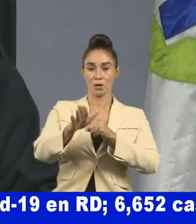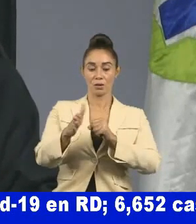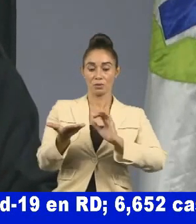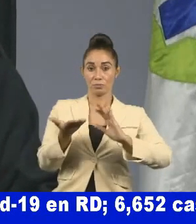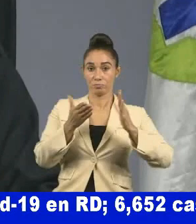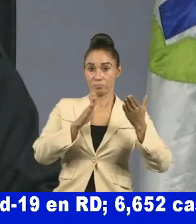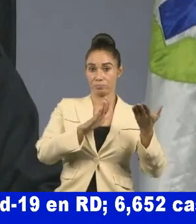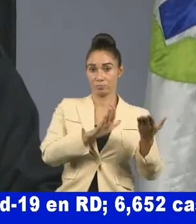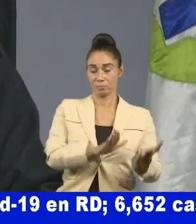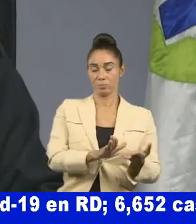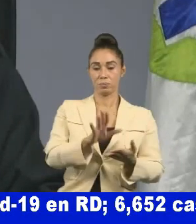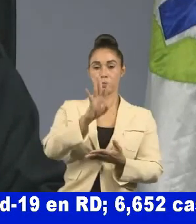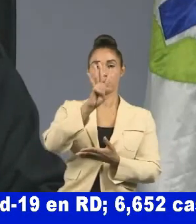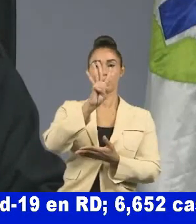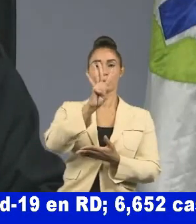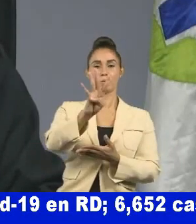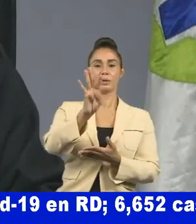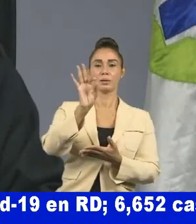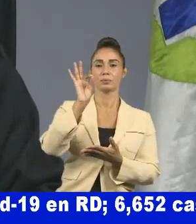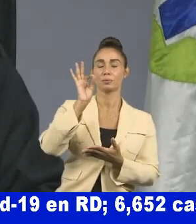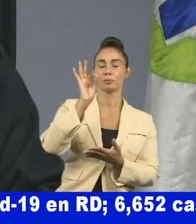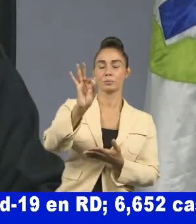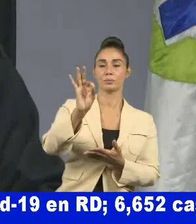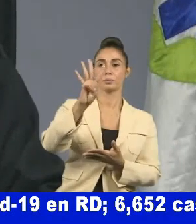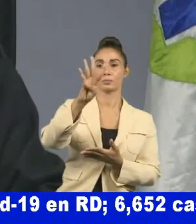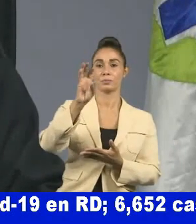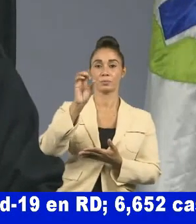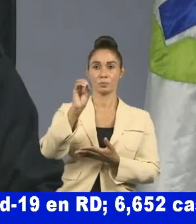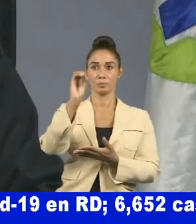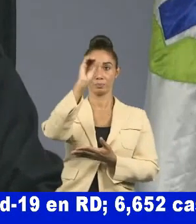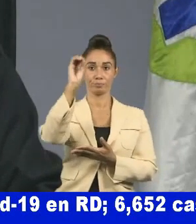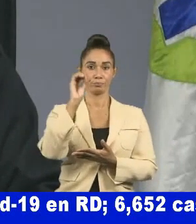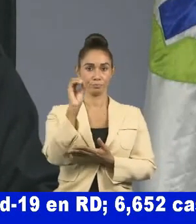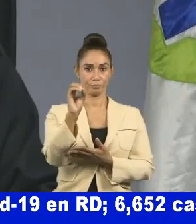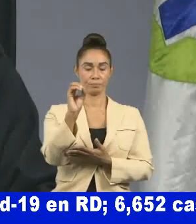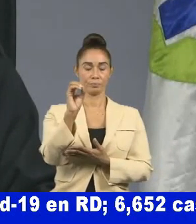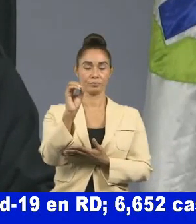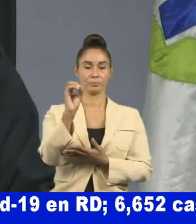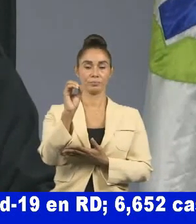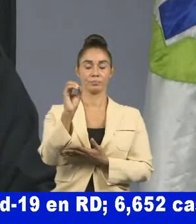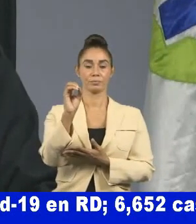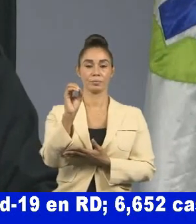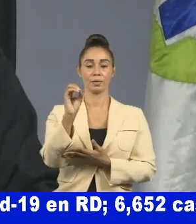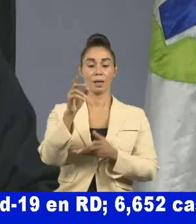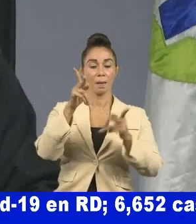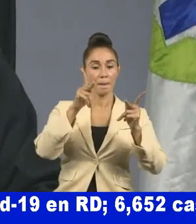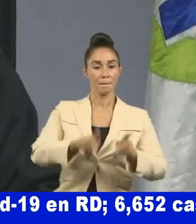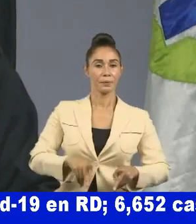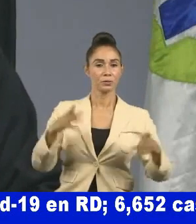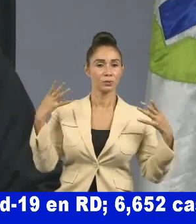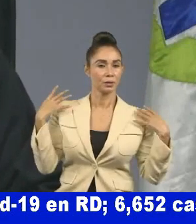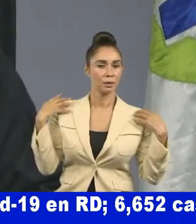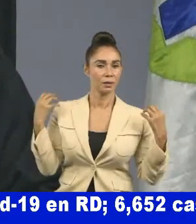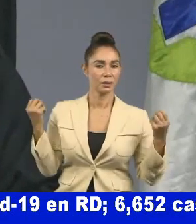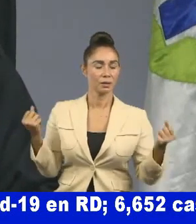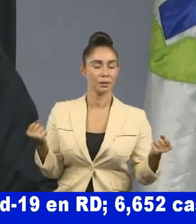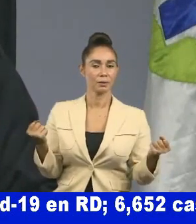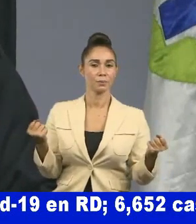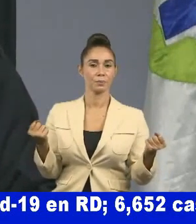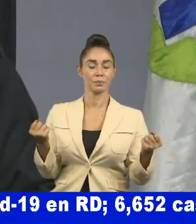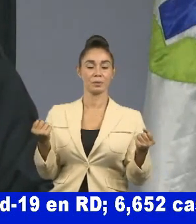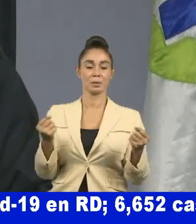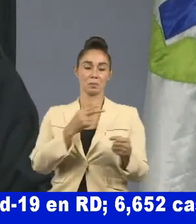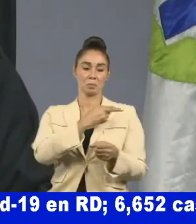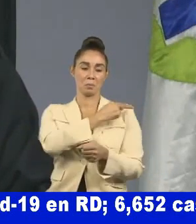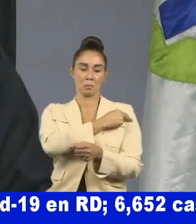de letalidad 4.40% El número de recuperados que han